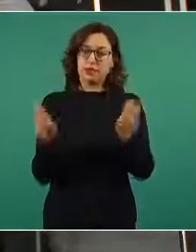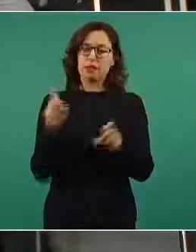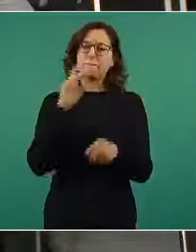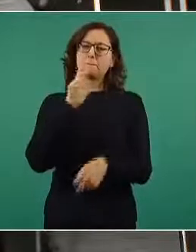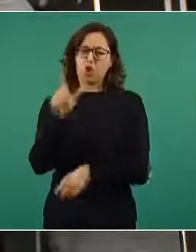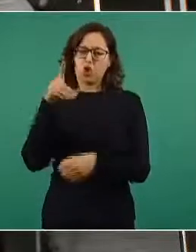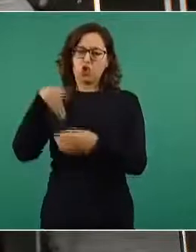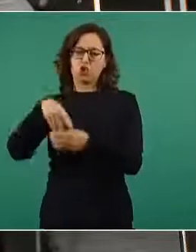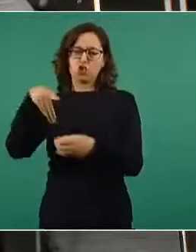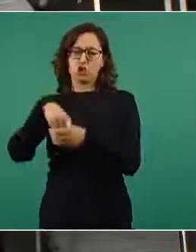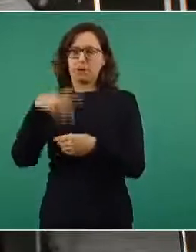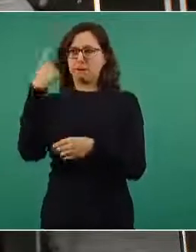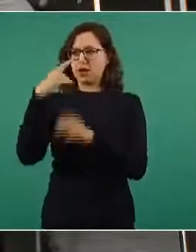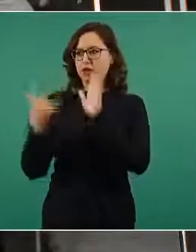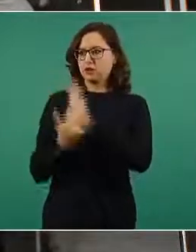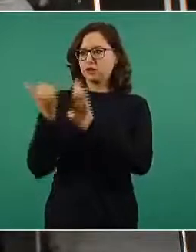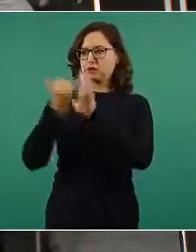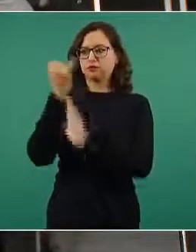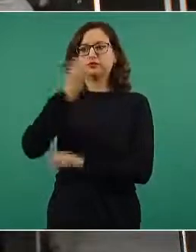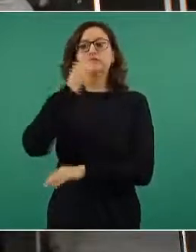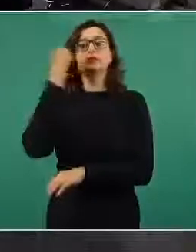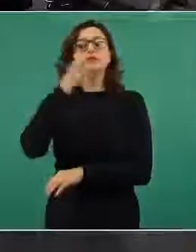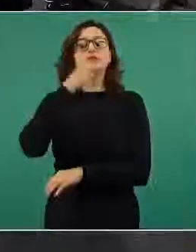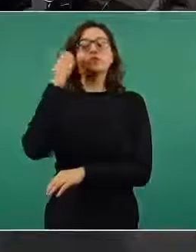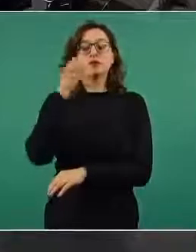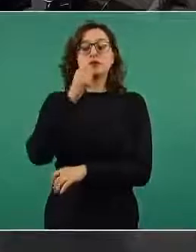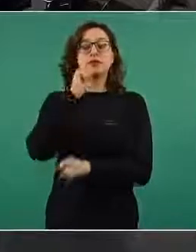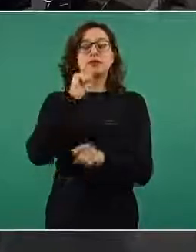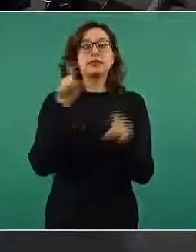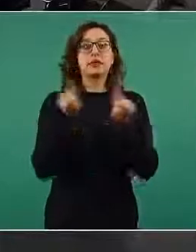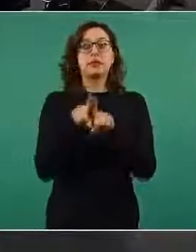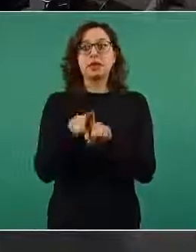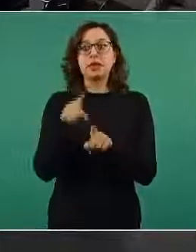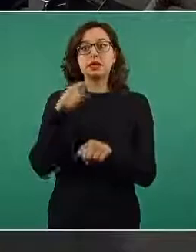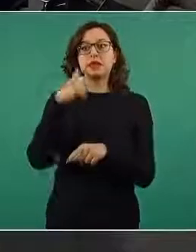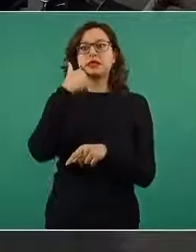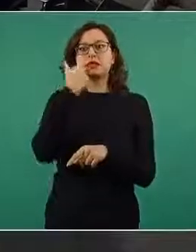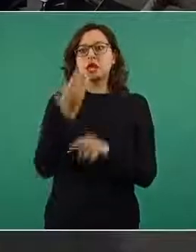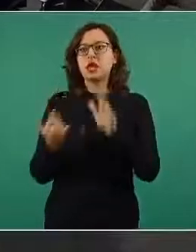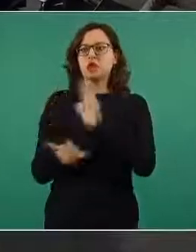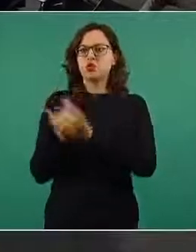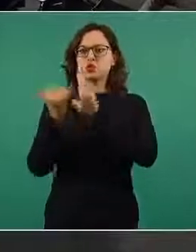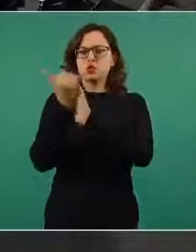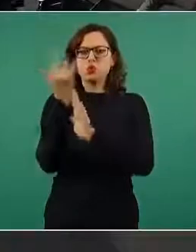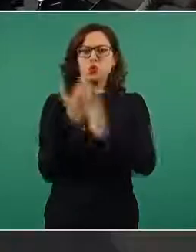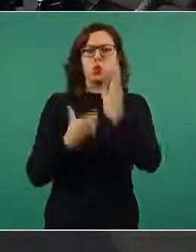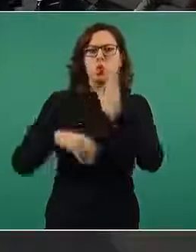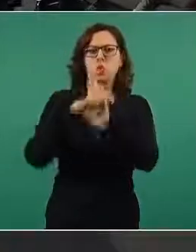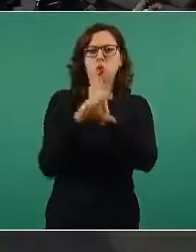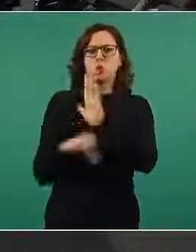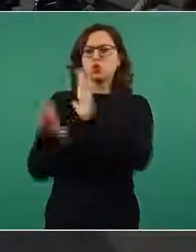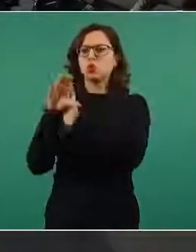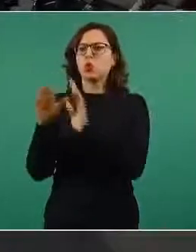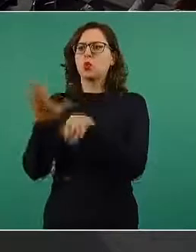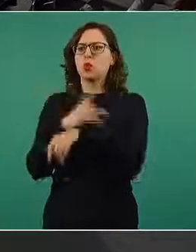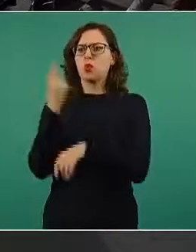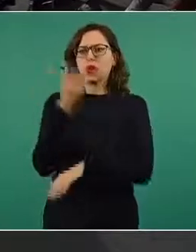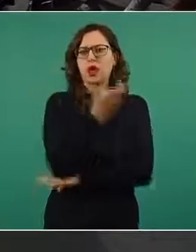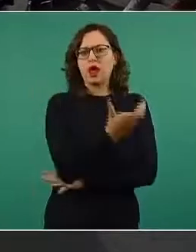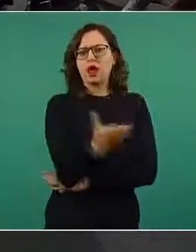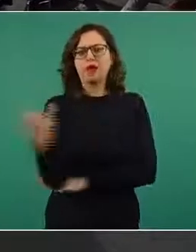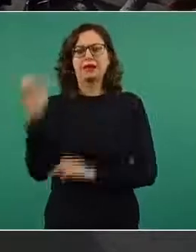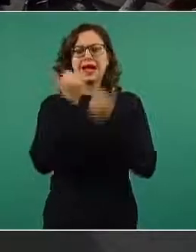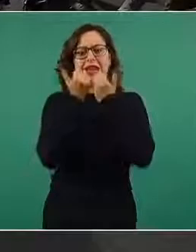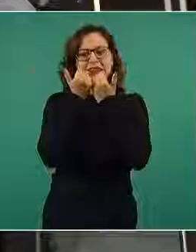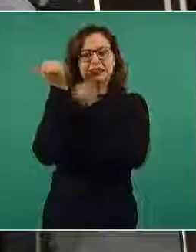Y sobre todo creo que ahí también ellos quieren construir habitaciones, porque tengo entendido que es una zona cañera y